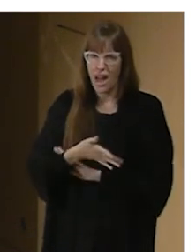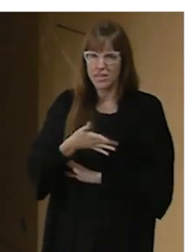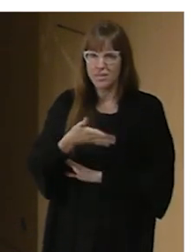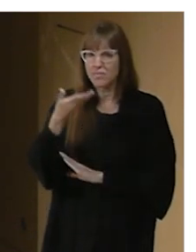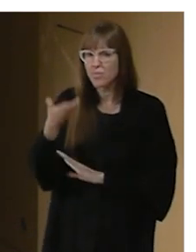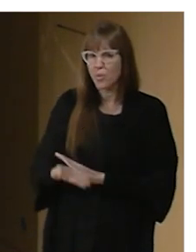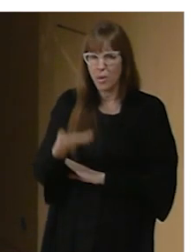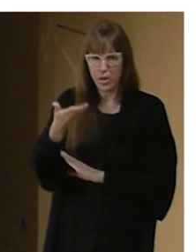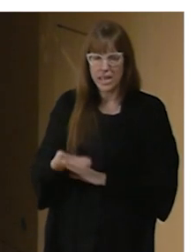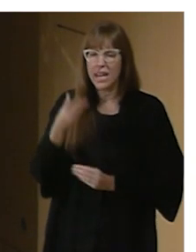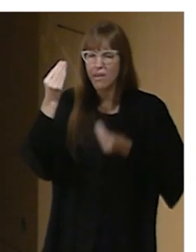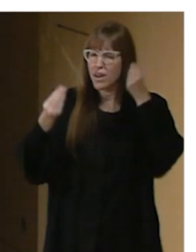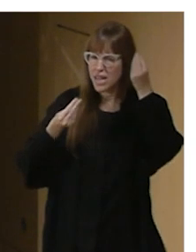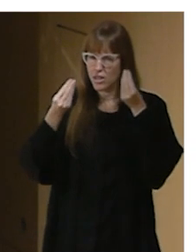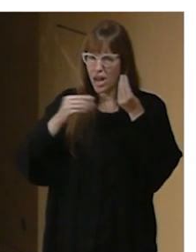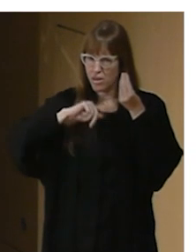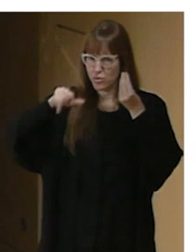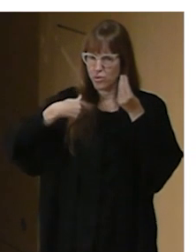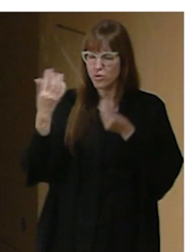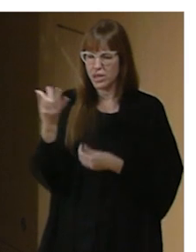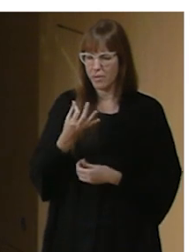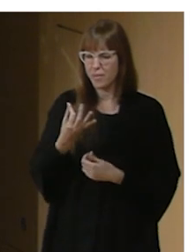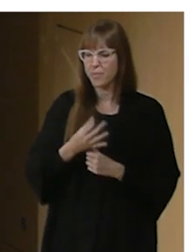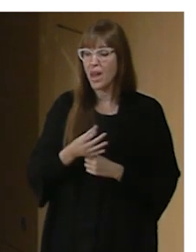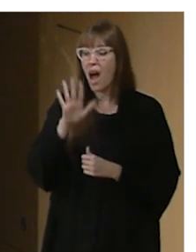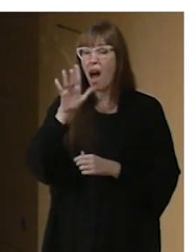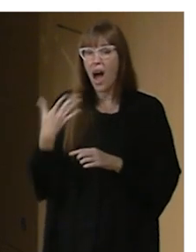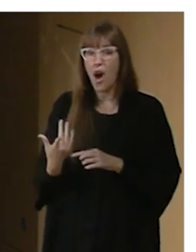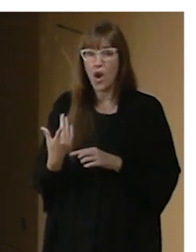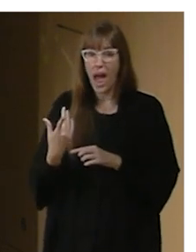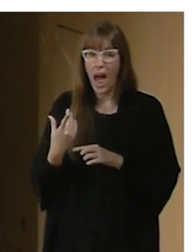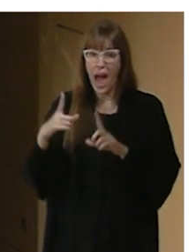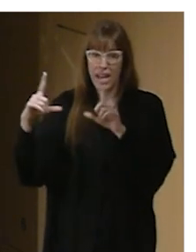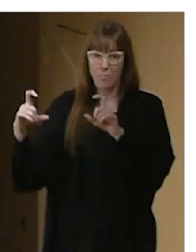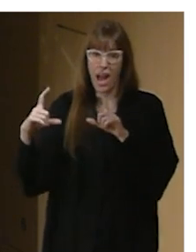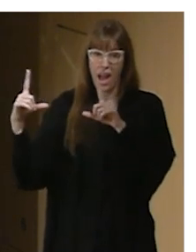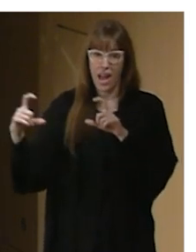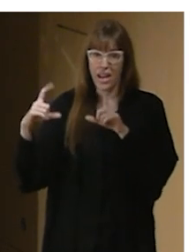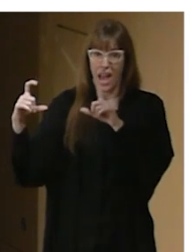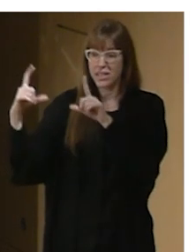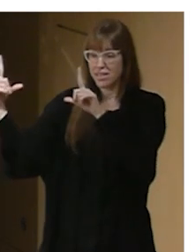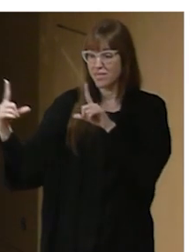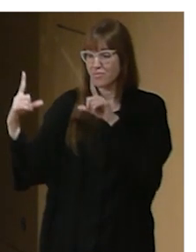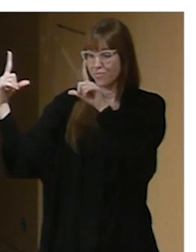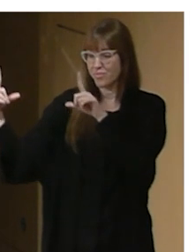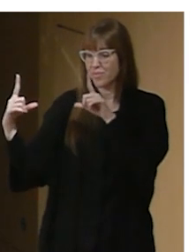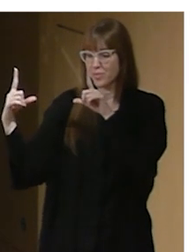mucho sobre ello aquí os dejo algunas imágenes os he querido traer algunas imágenes como para que terminásemos un poco menos